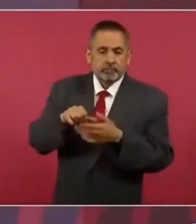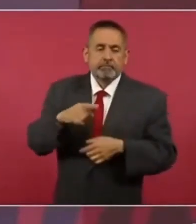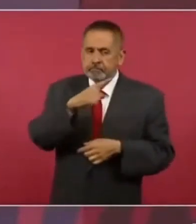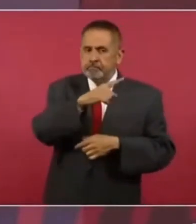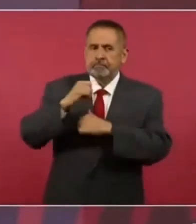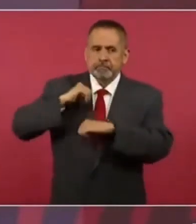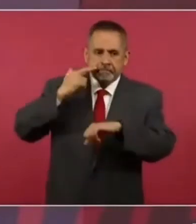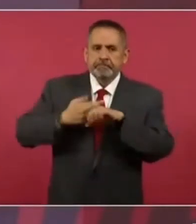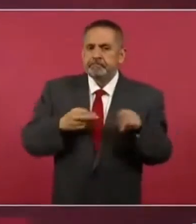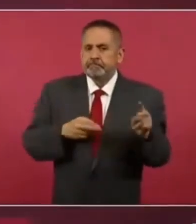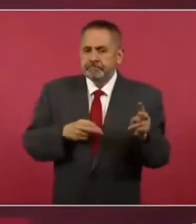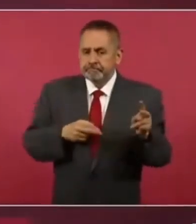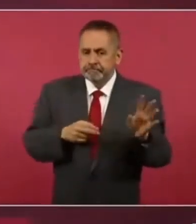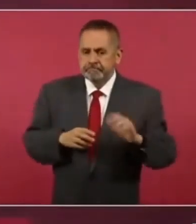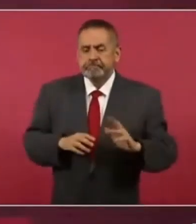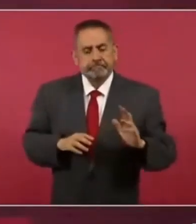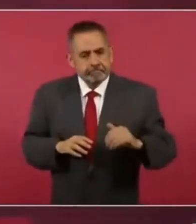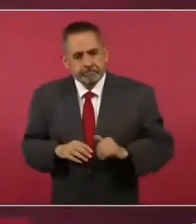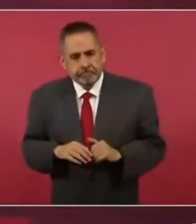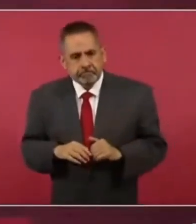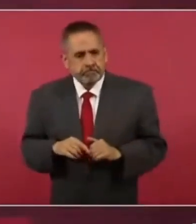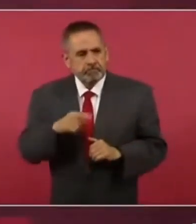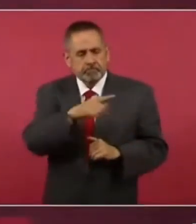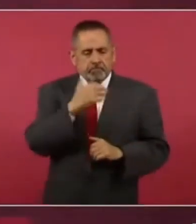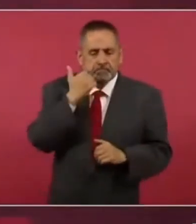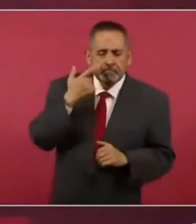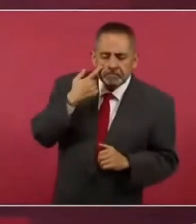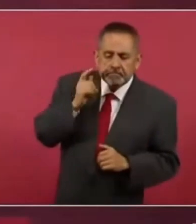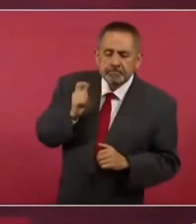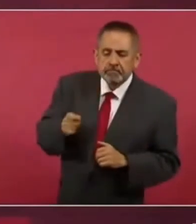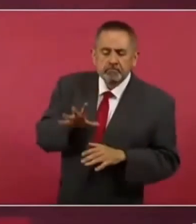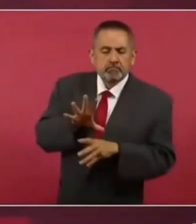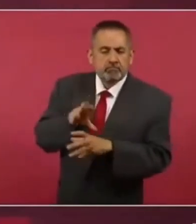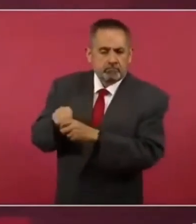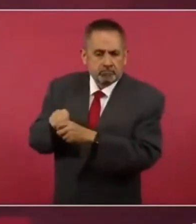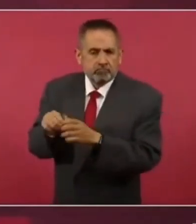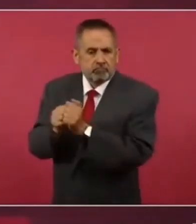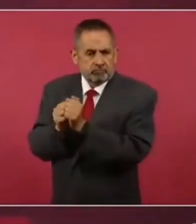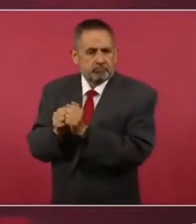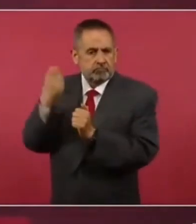Entonces, ellos están muy interesados en la integración.